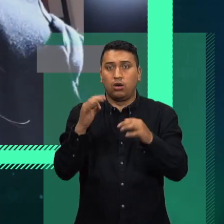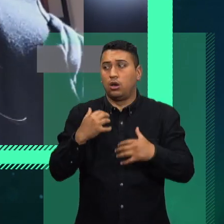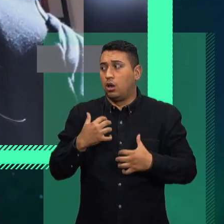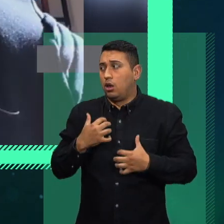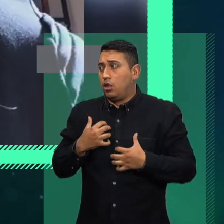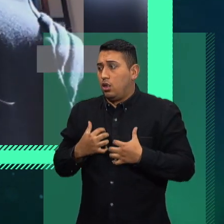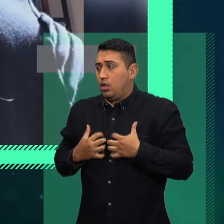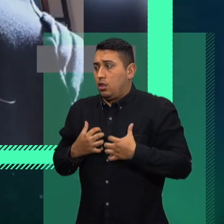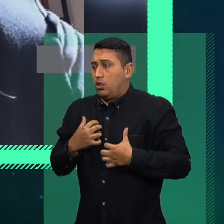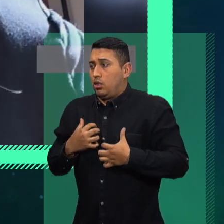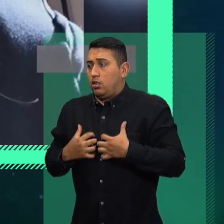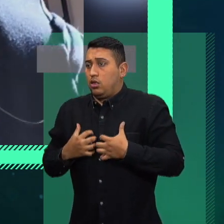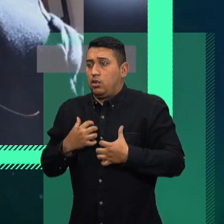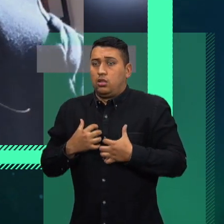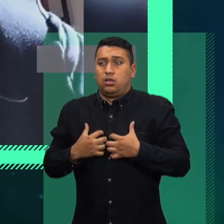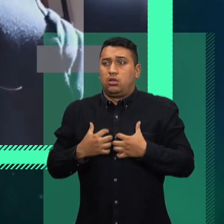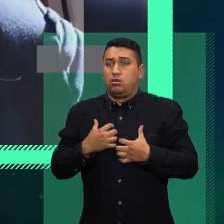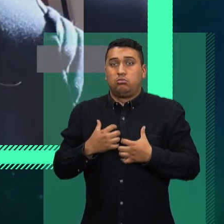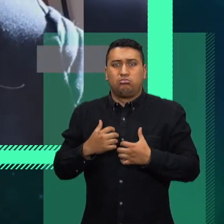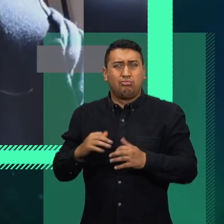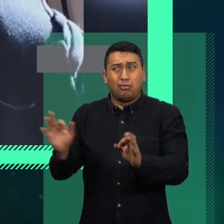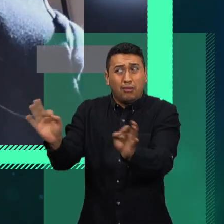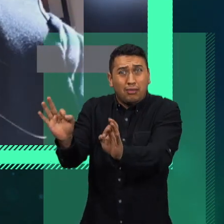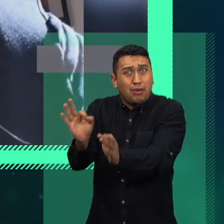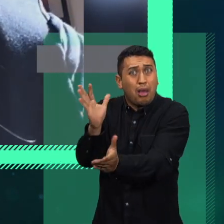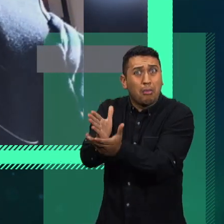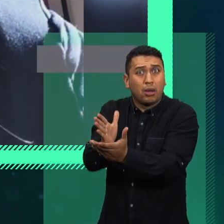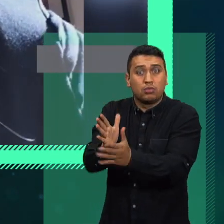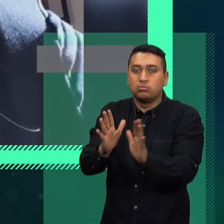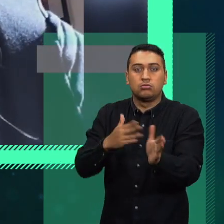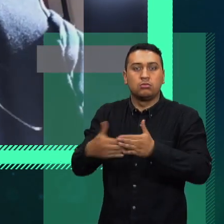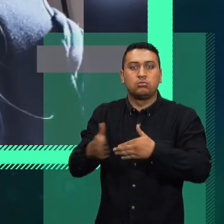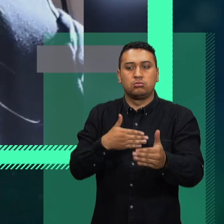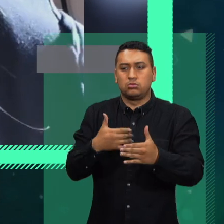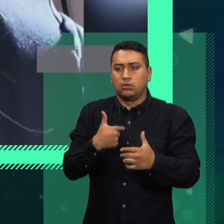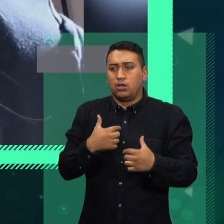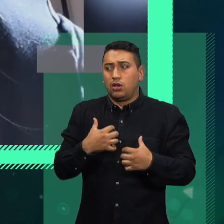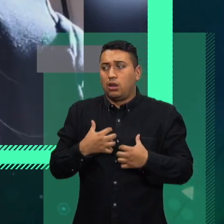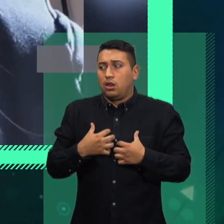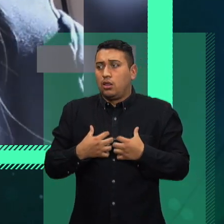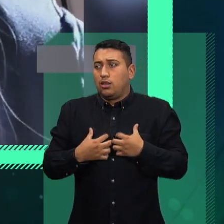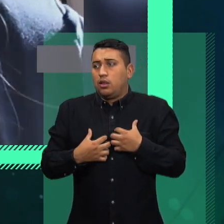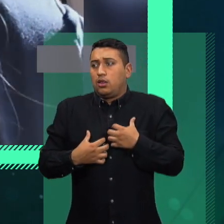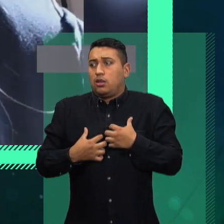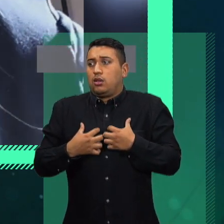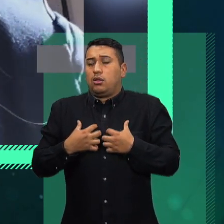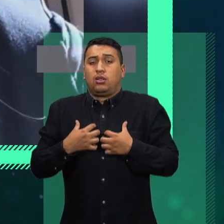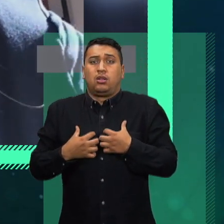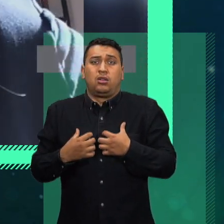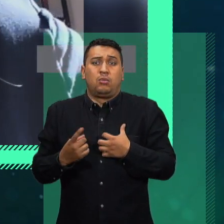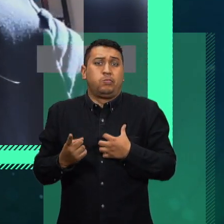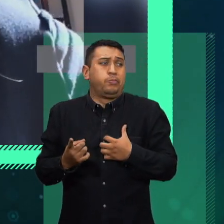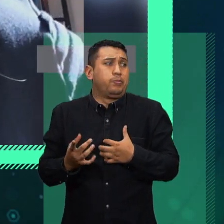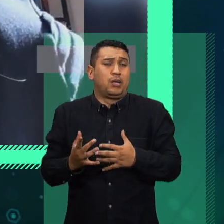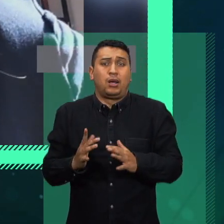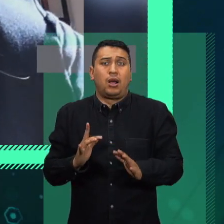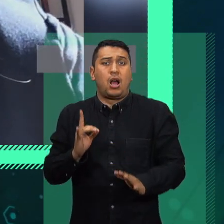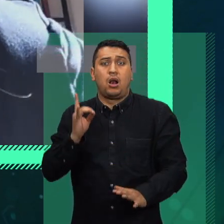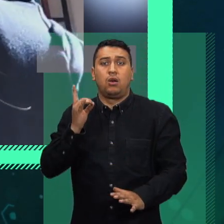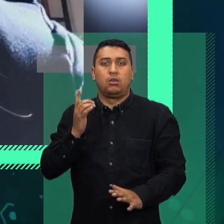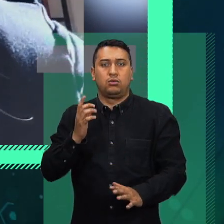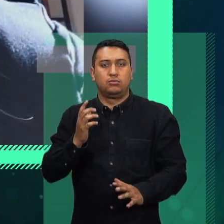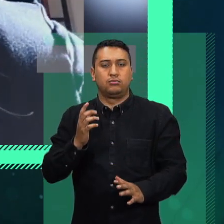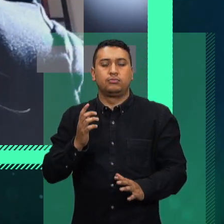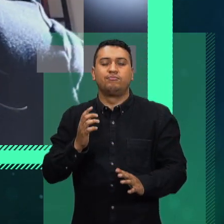temor, como ese temor a la nada. Cuando uno se le tiene temor a algo, menos sabe, bueno, no sé, ahí está la araña, ¿cierto? Y evito la araña. Pero este